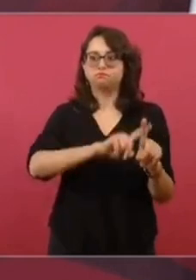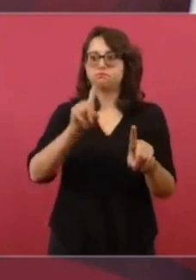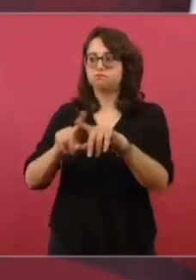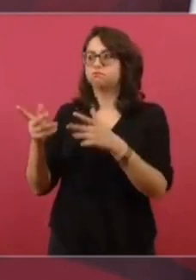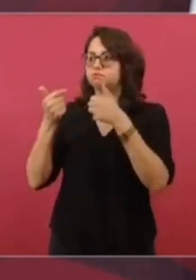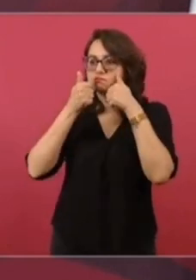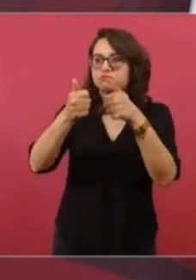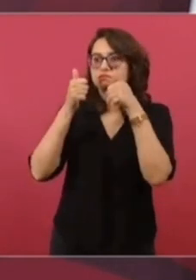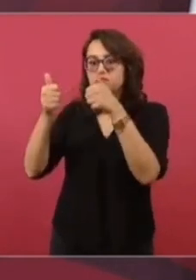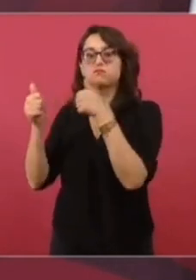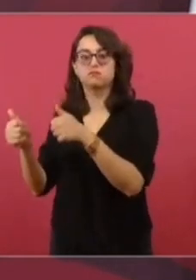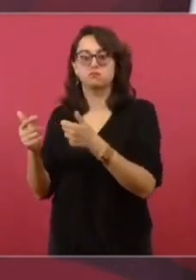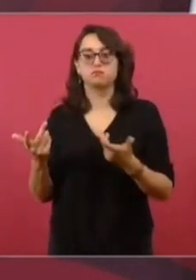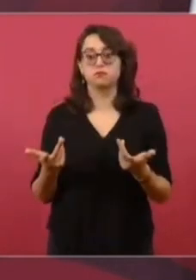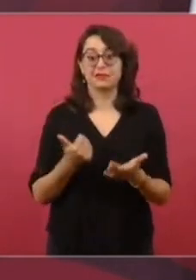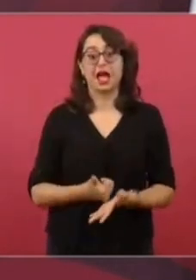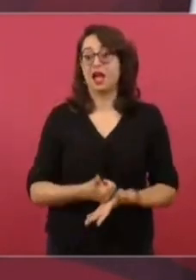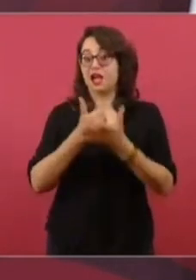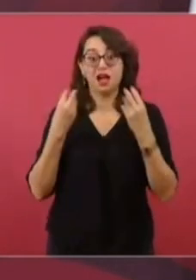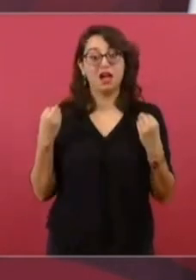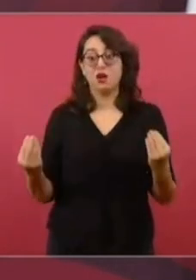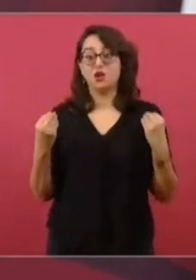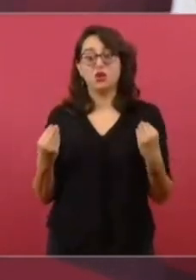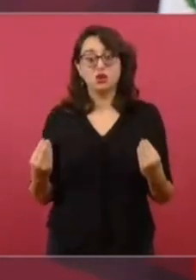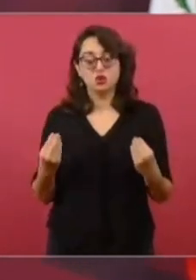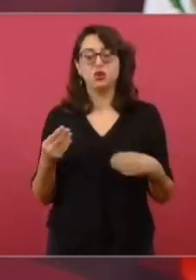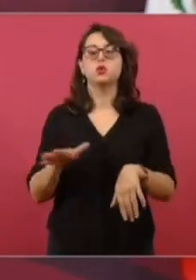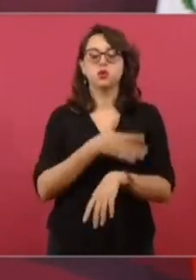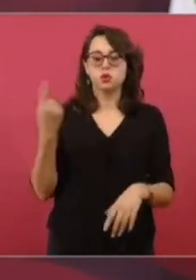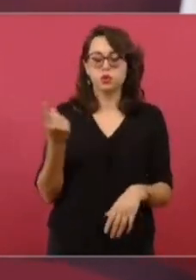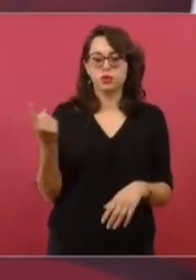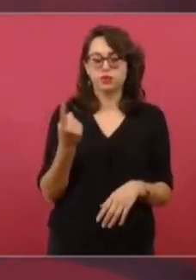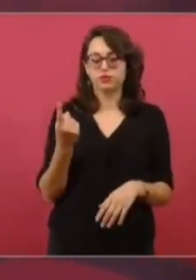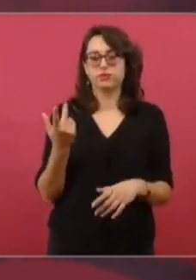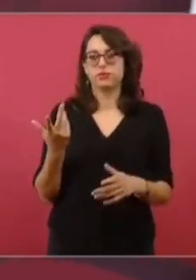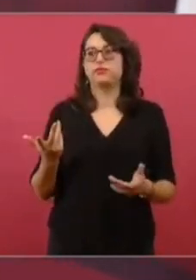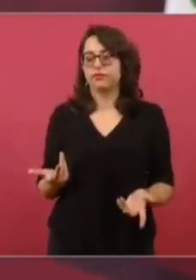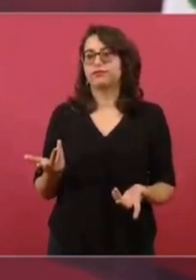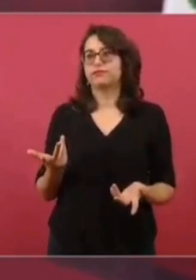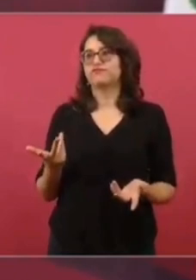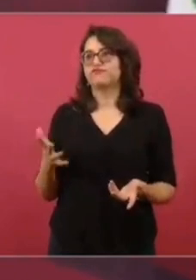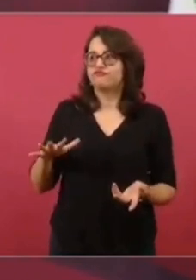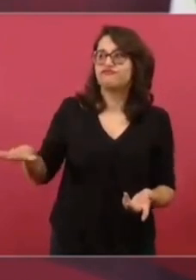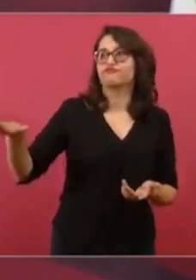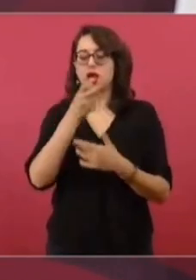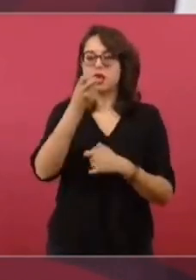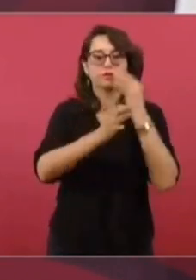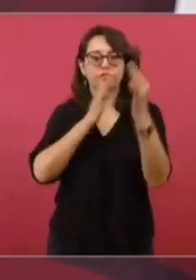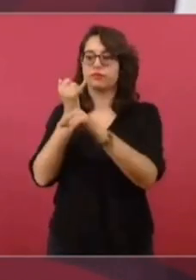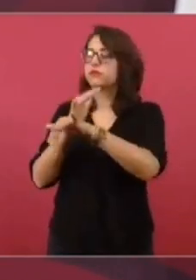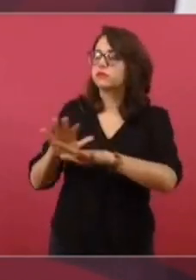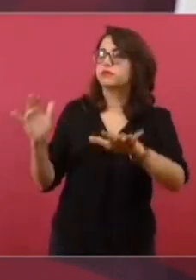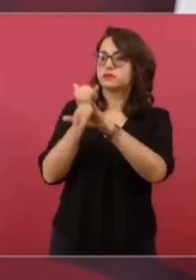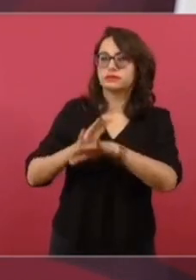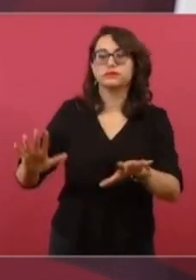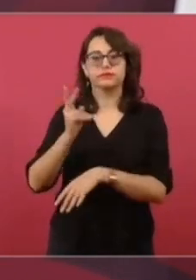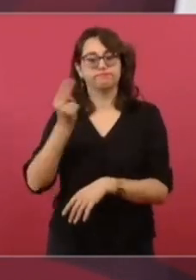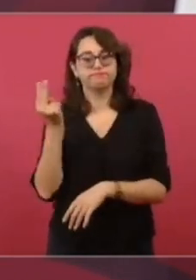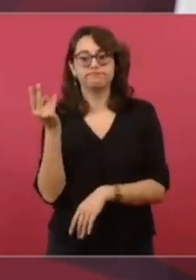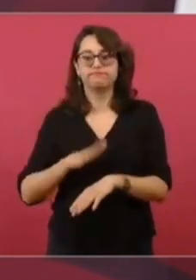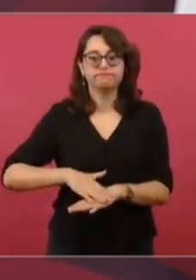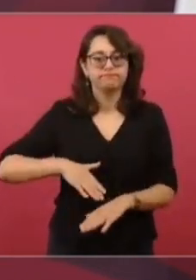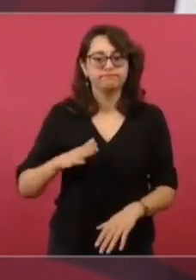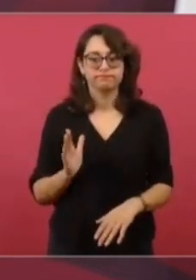ha ayudado y nos va a seguir ayudando el que se informe, se oriente del daño que hace las drogas. También hay algo que es fundamental,